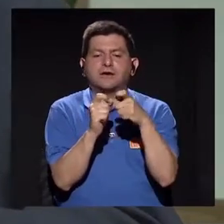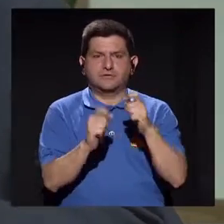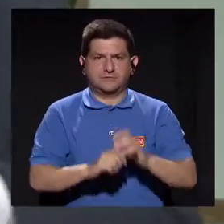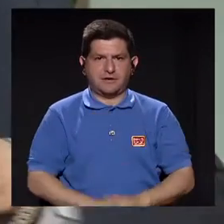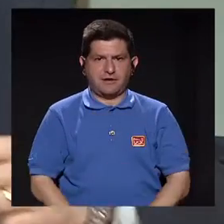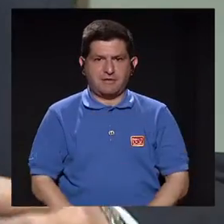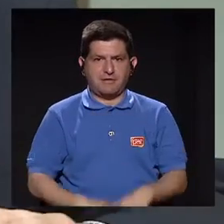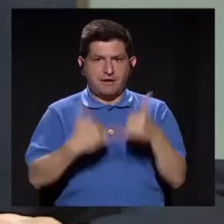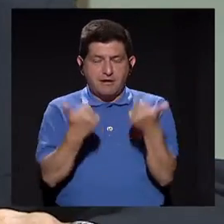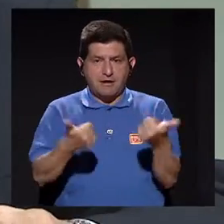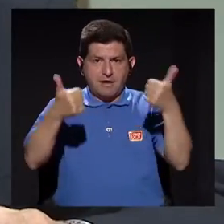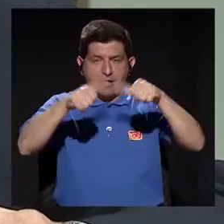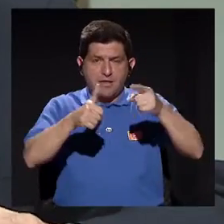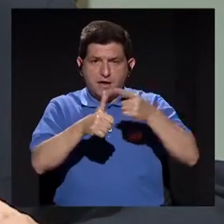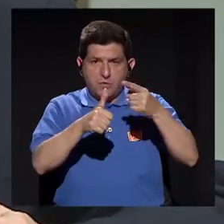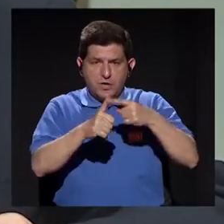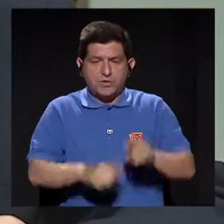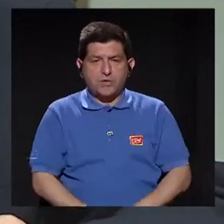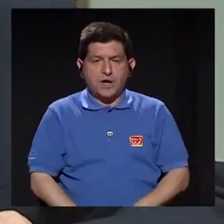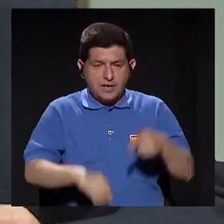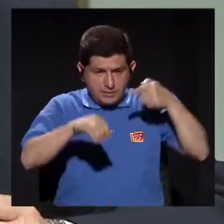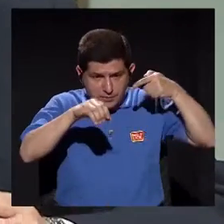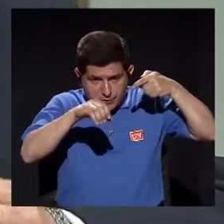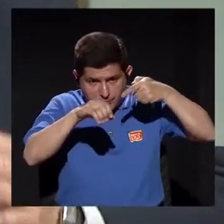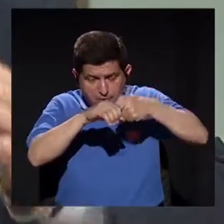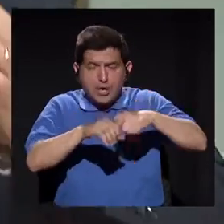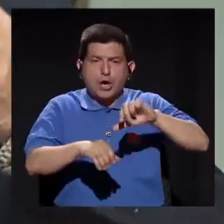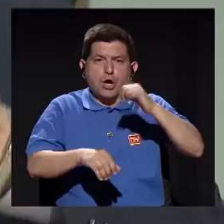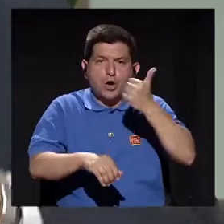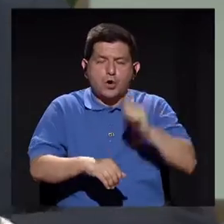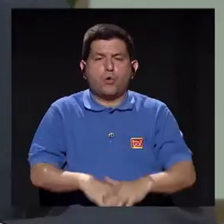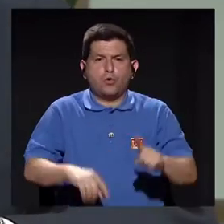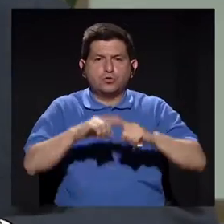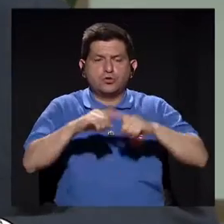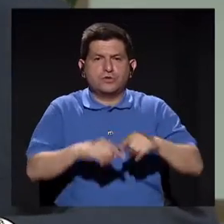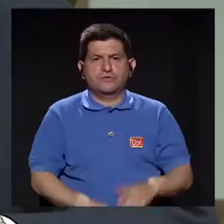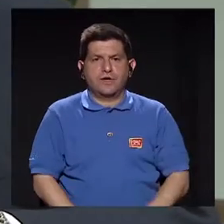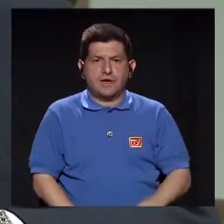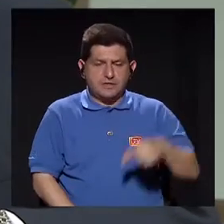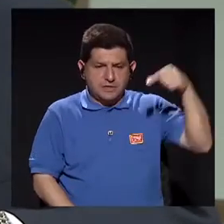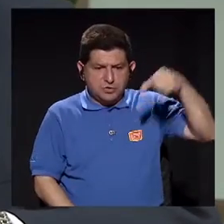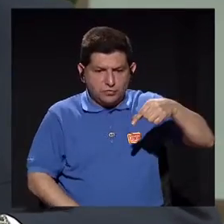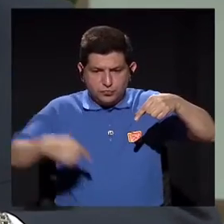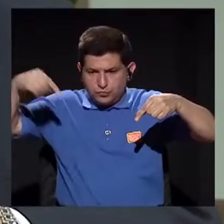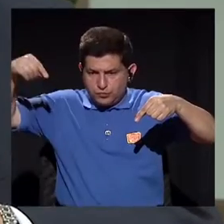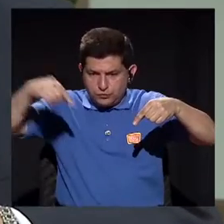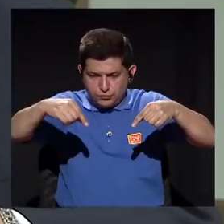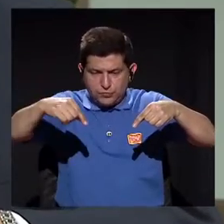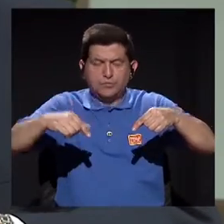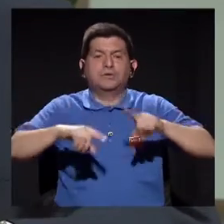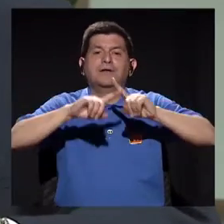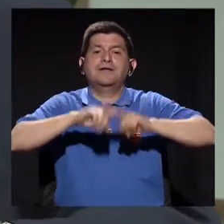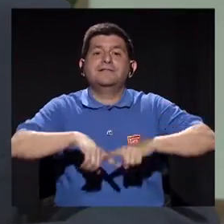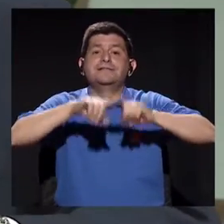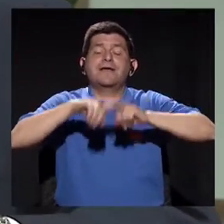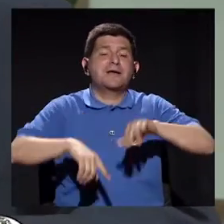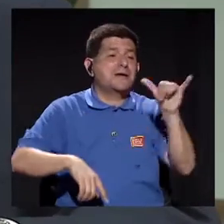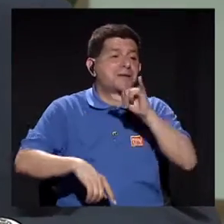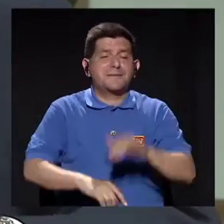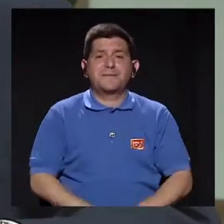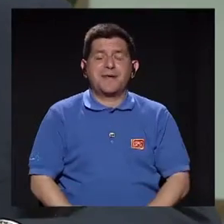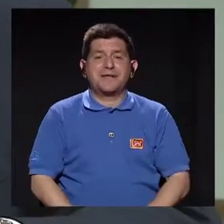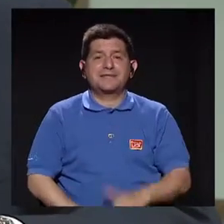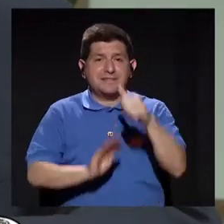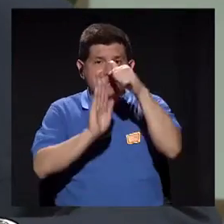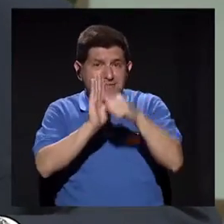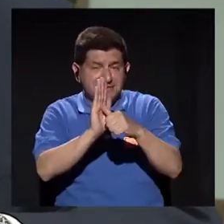Ahí, de acuerdo a ese primer lente, se colocan otros puertos más que son esos tubitos, dependiendo igual